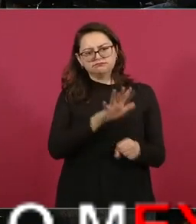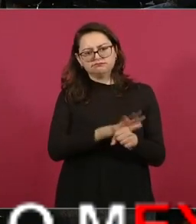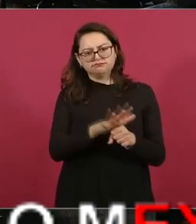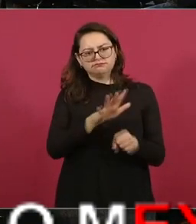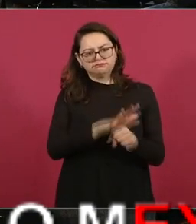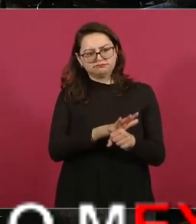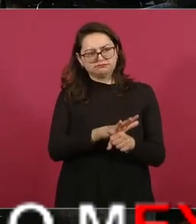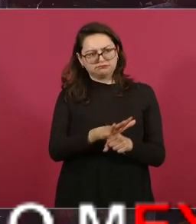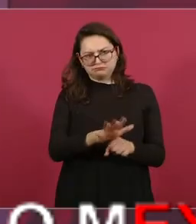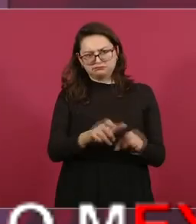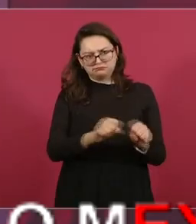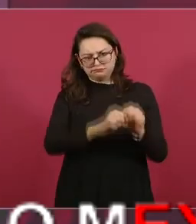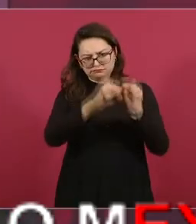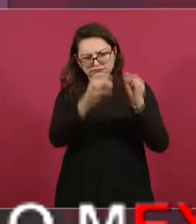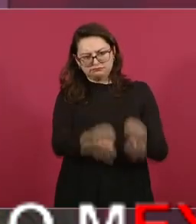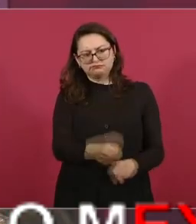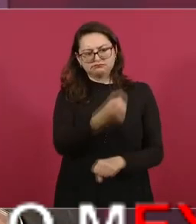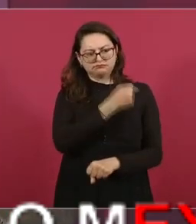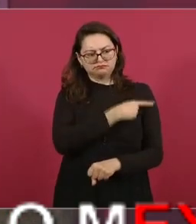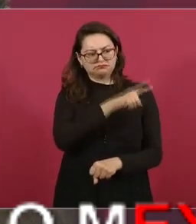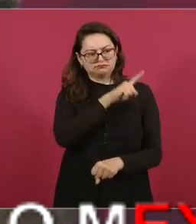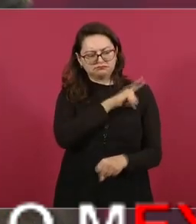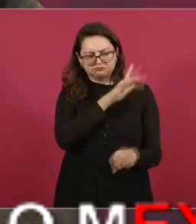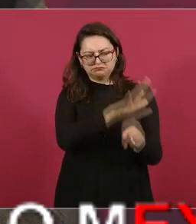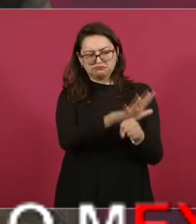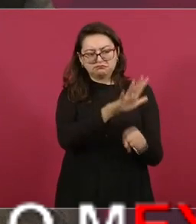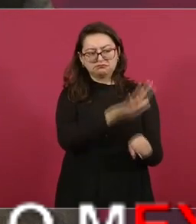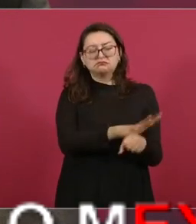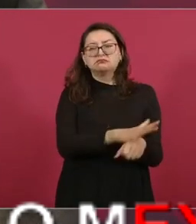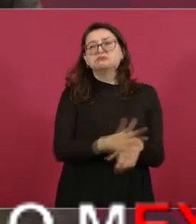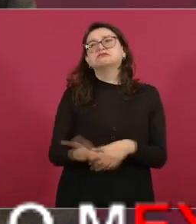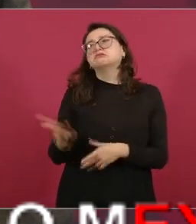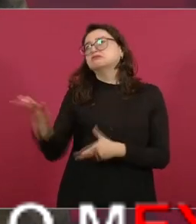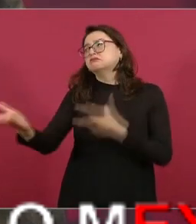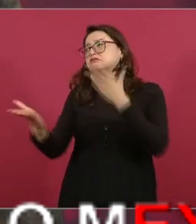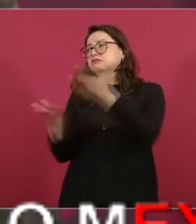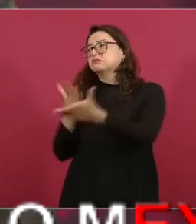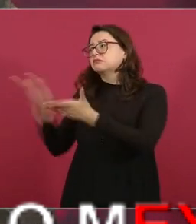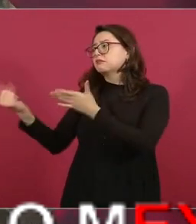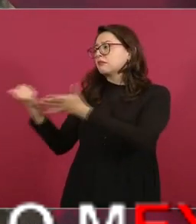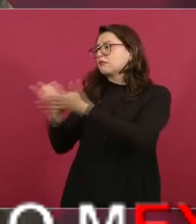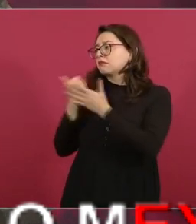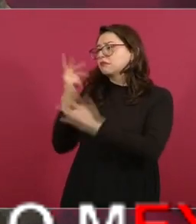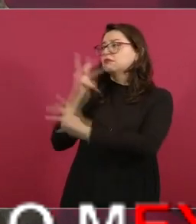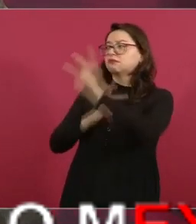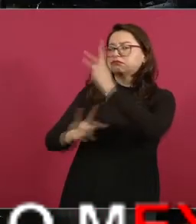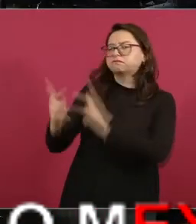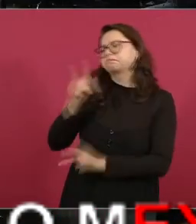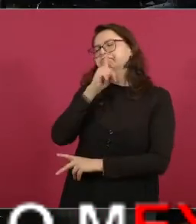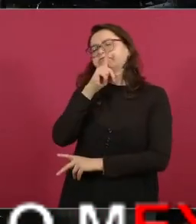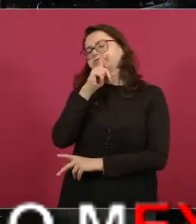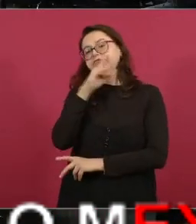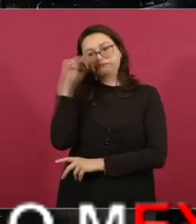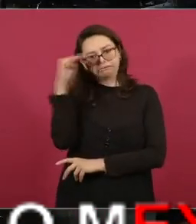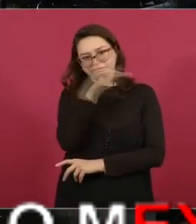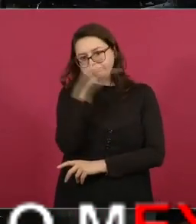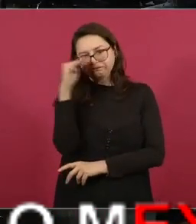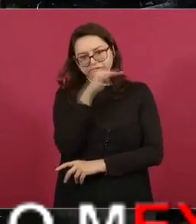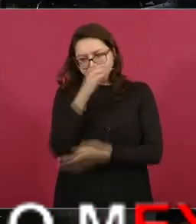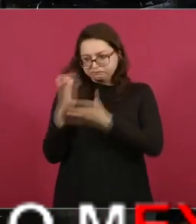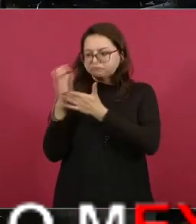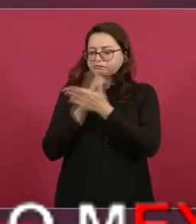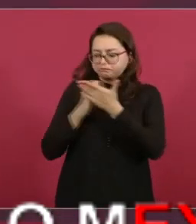pidiendo apoyos o préstamos para